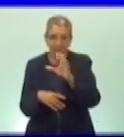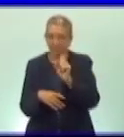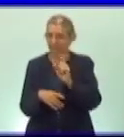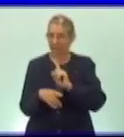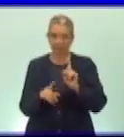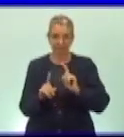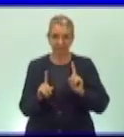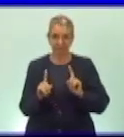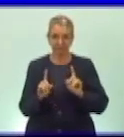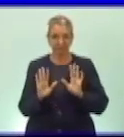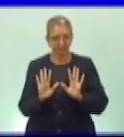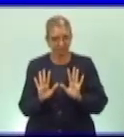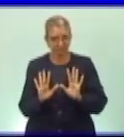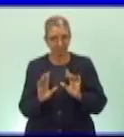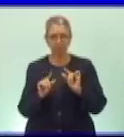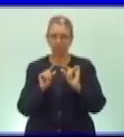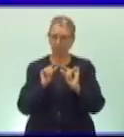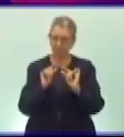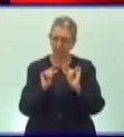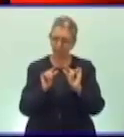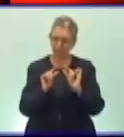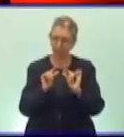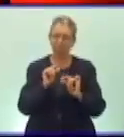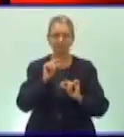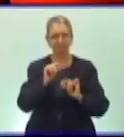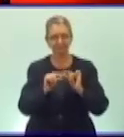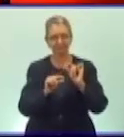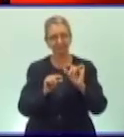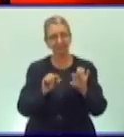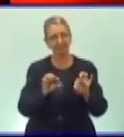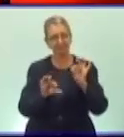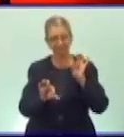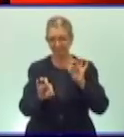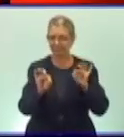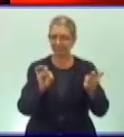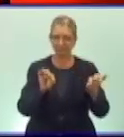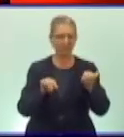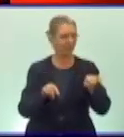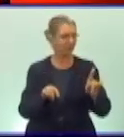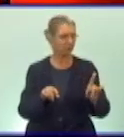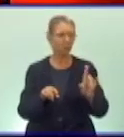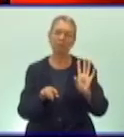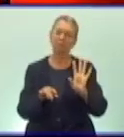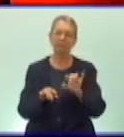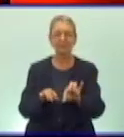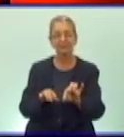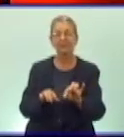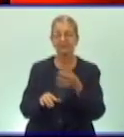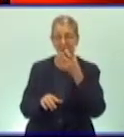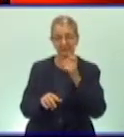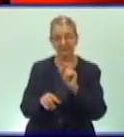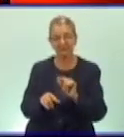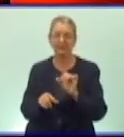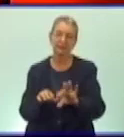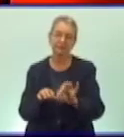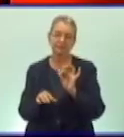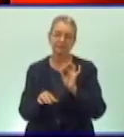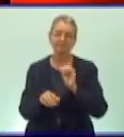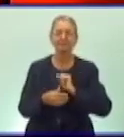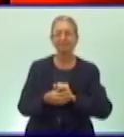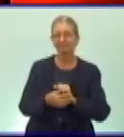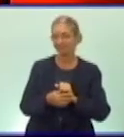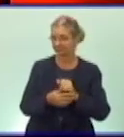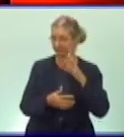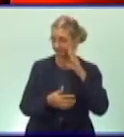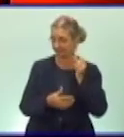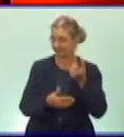todo, le damos la gama de posibilidades para que puedan trabajar y escoger aquellas